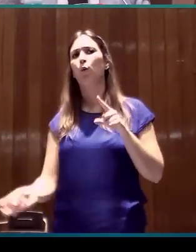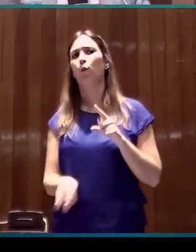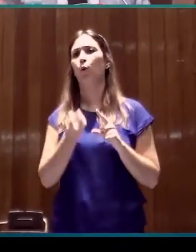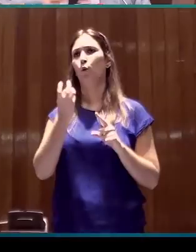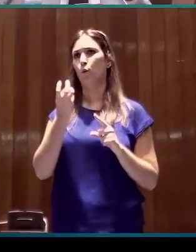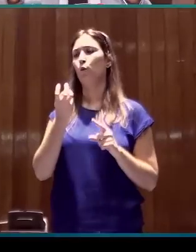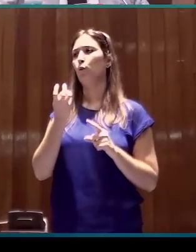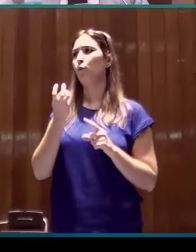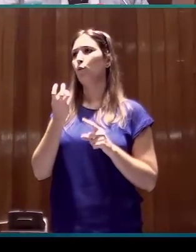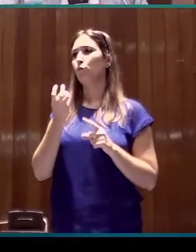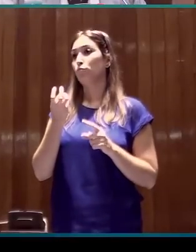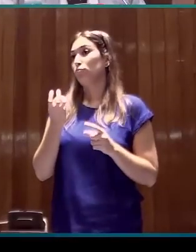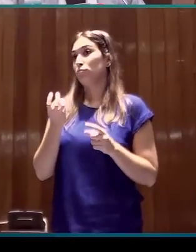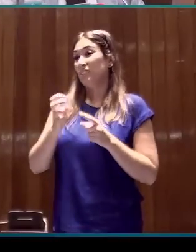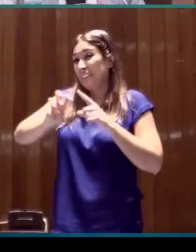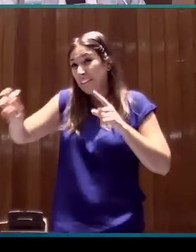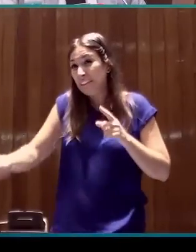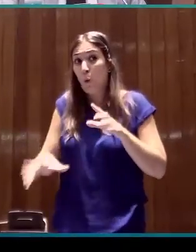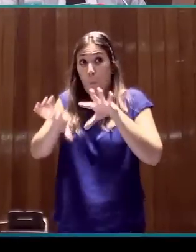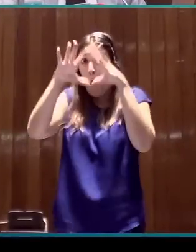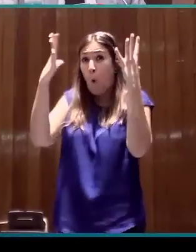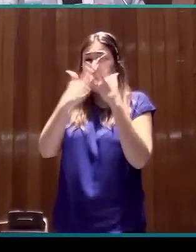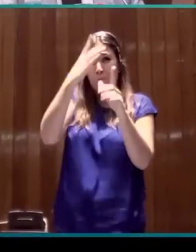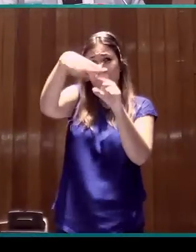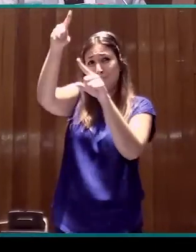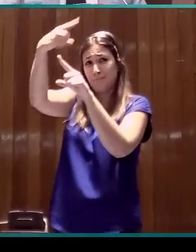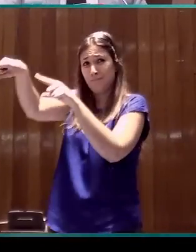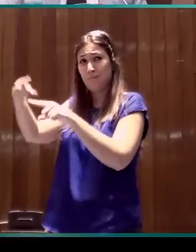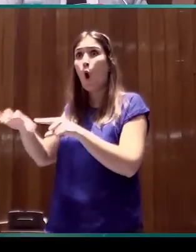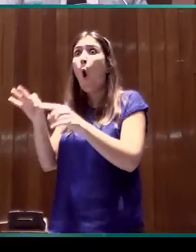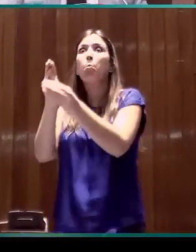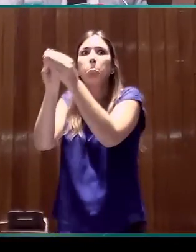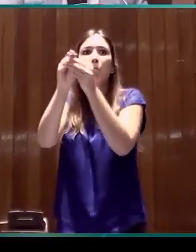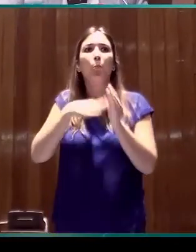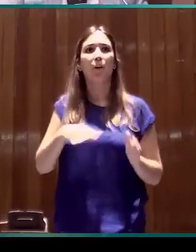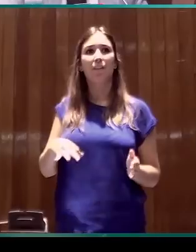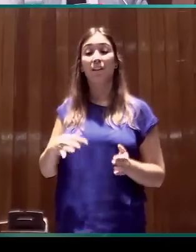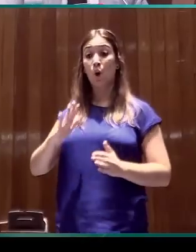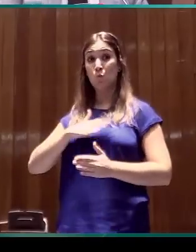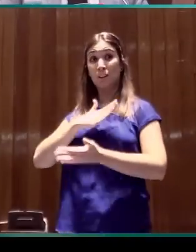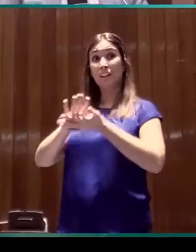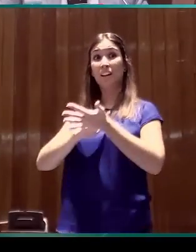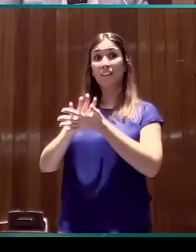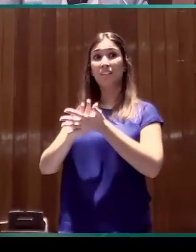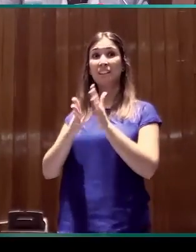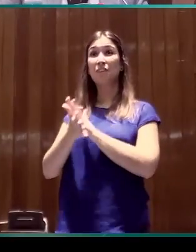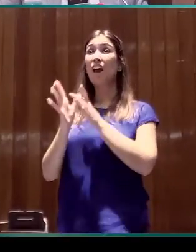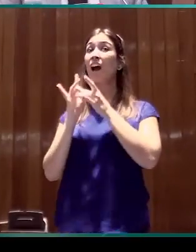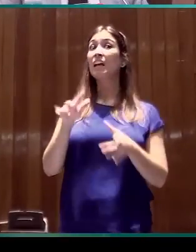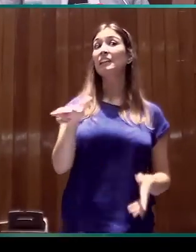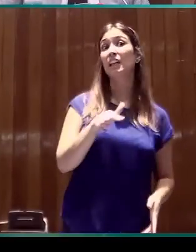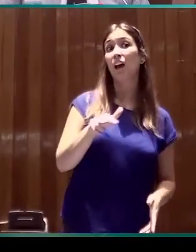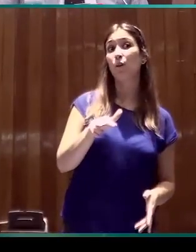a lo largo y ancho del mundo porque muchas veces lo que encontramos en nuestra lengua de signos no se parecerá al castellano,